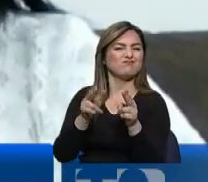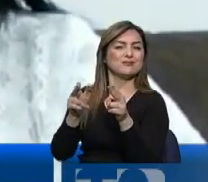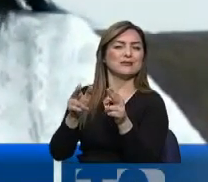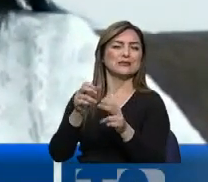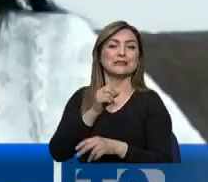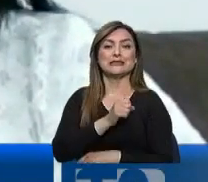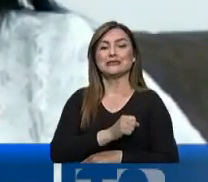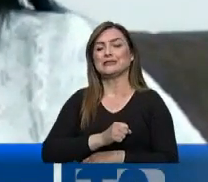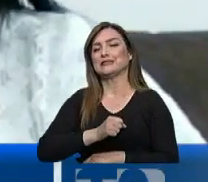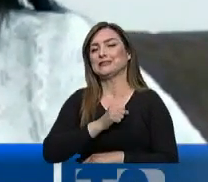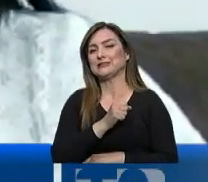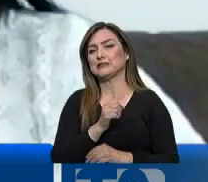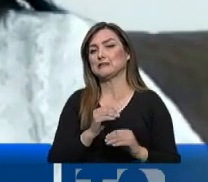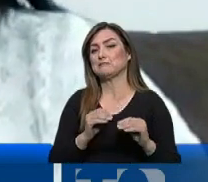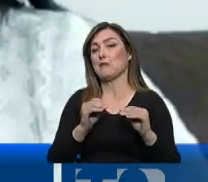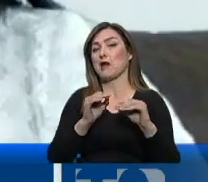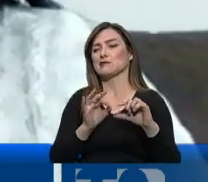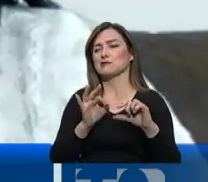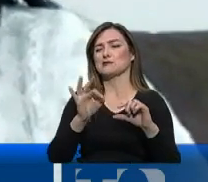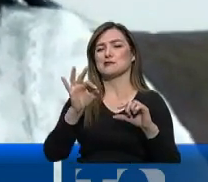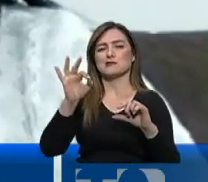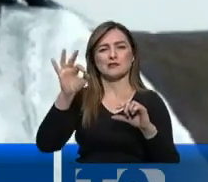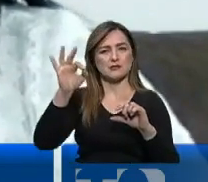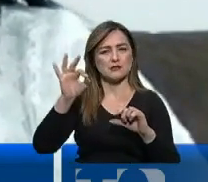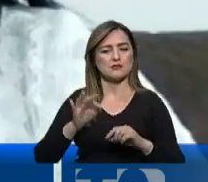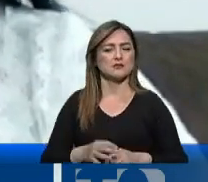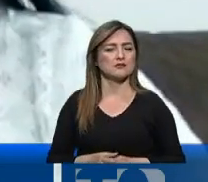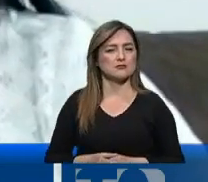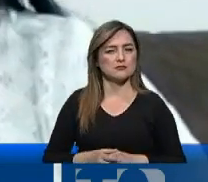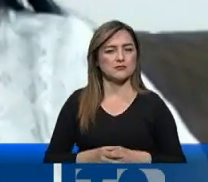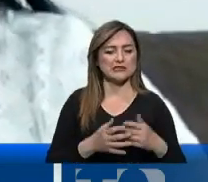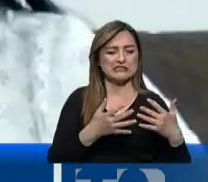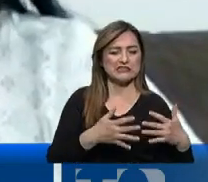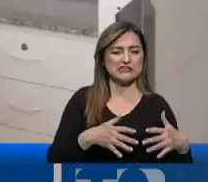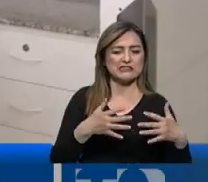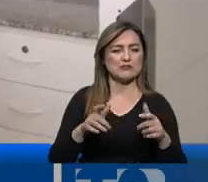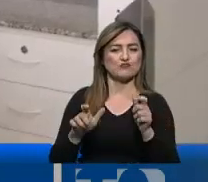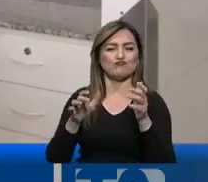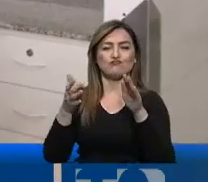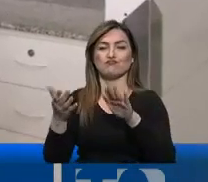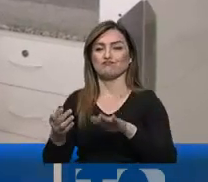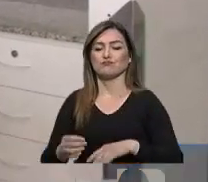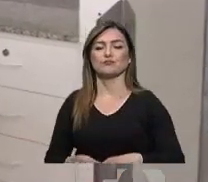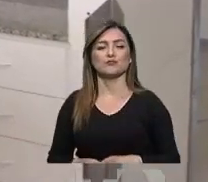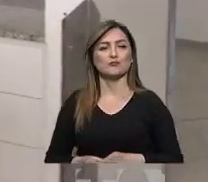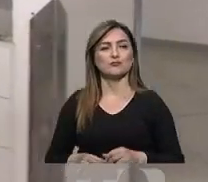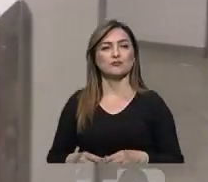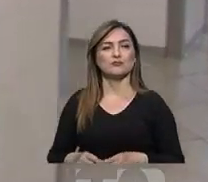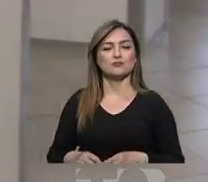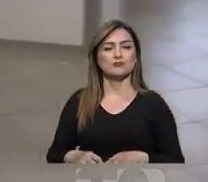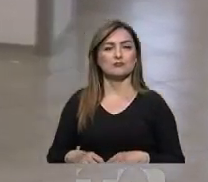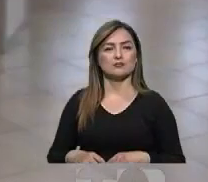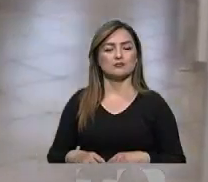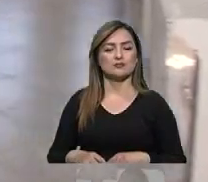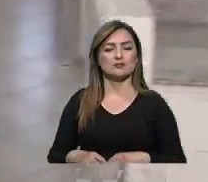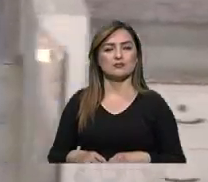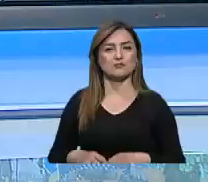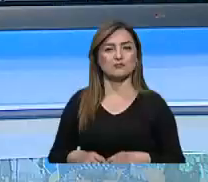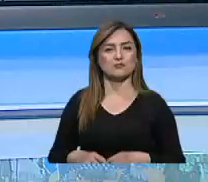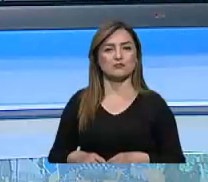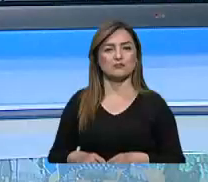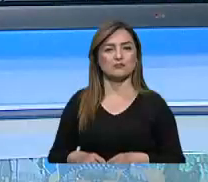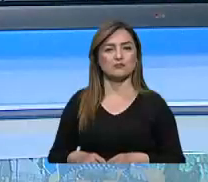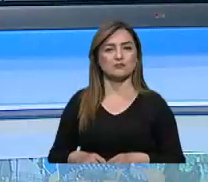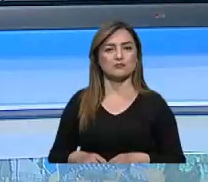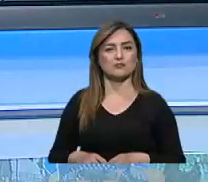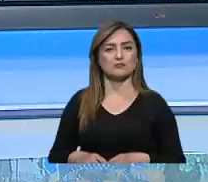lamentablemente este número aumenta de personas graves y personas fallecidas. En Quito, Belén Merizalde, 24 Horas.